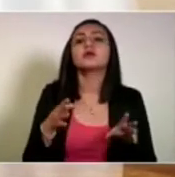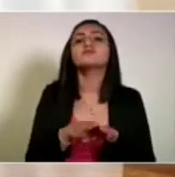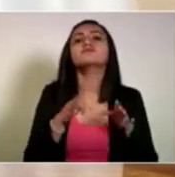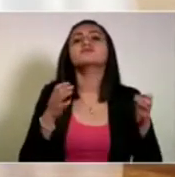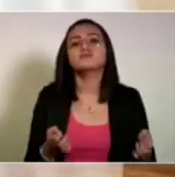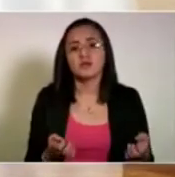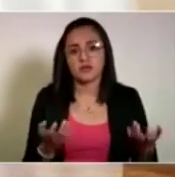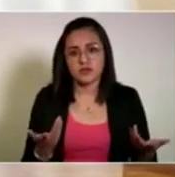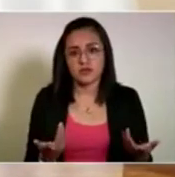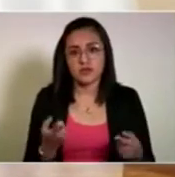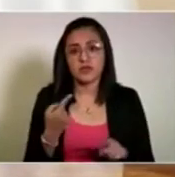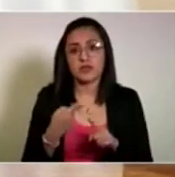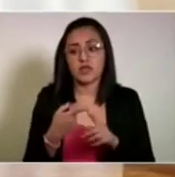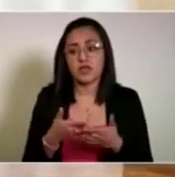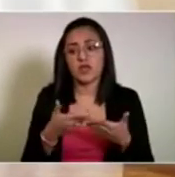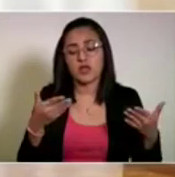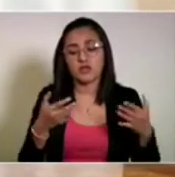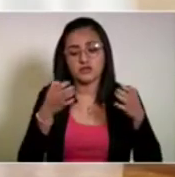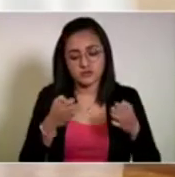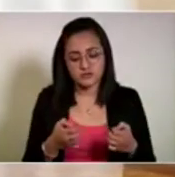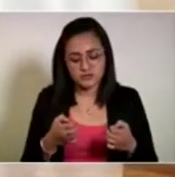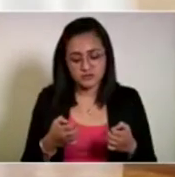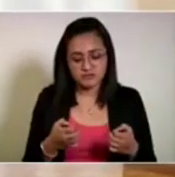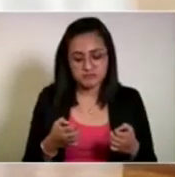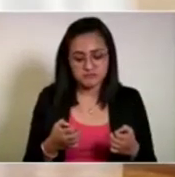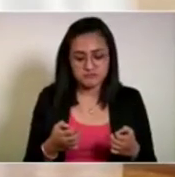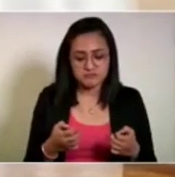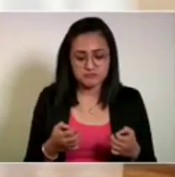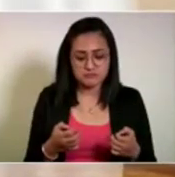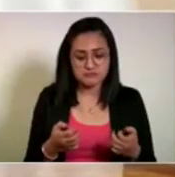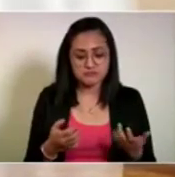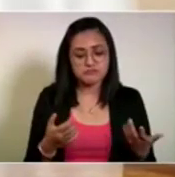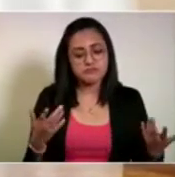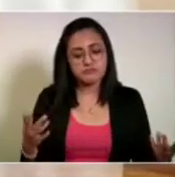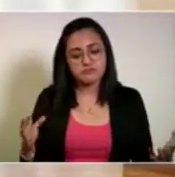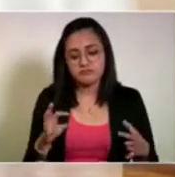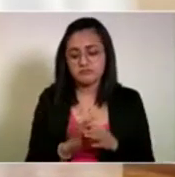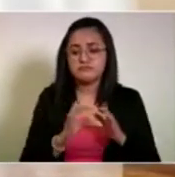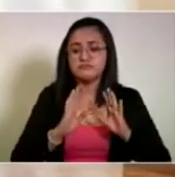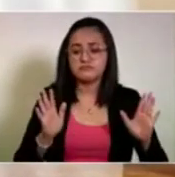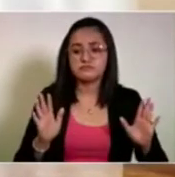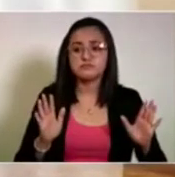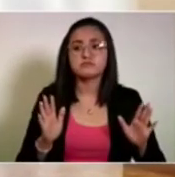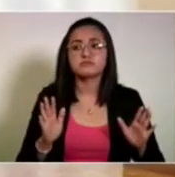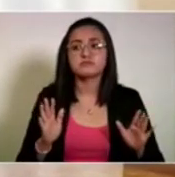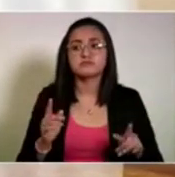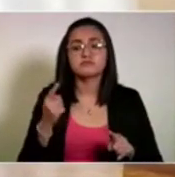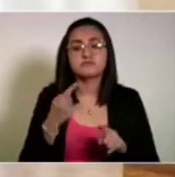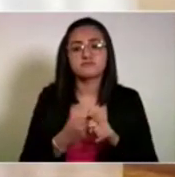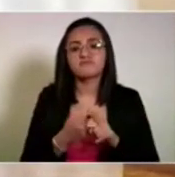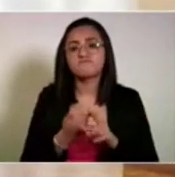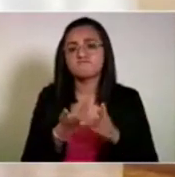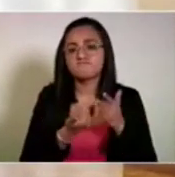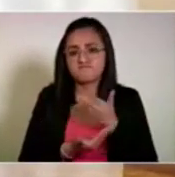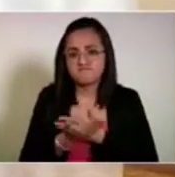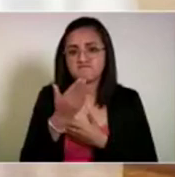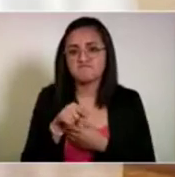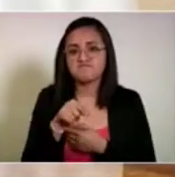hoy están sujetos ya a un proceso